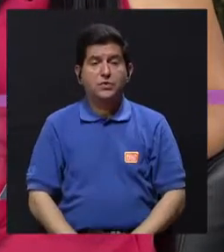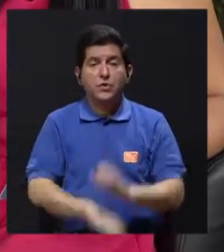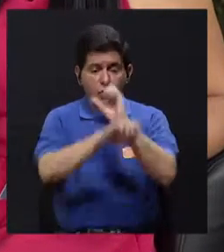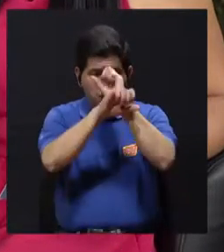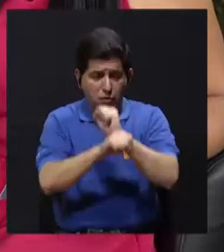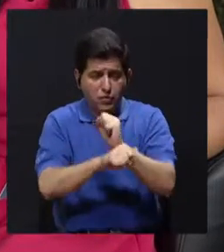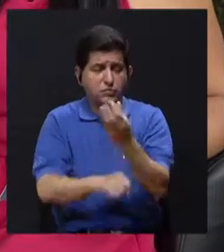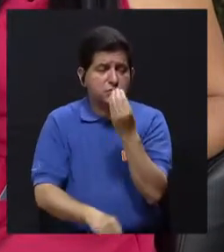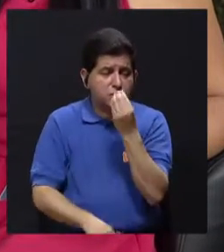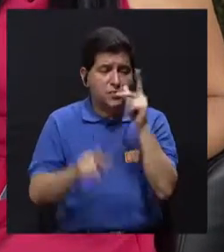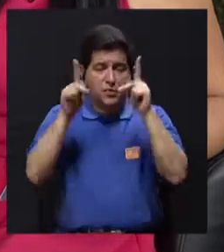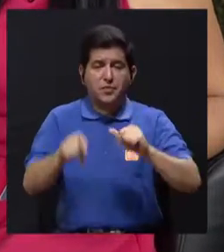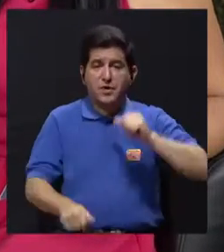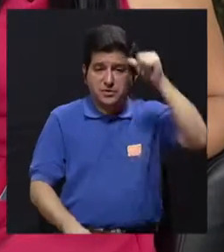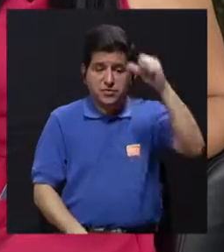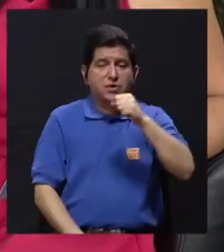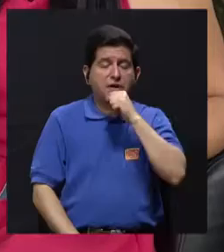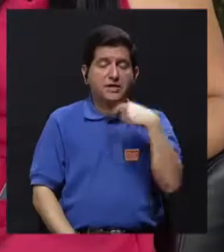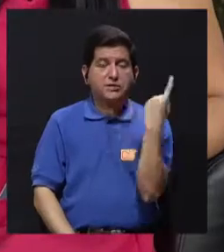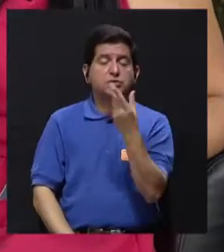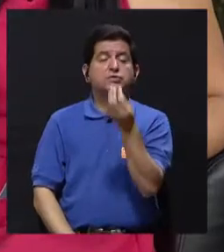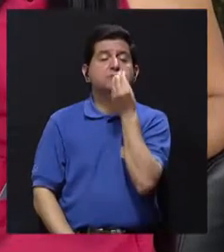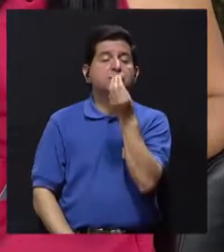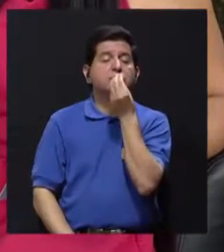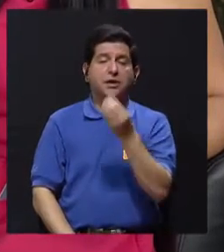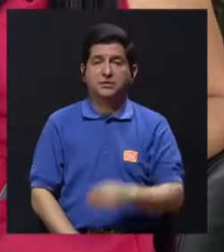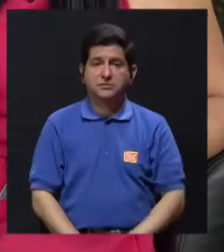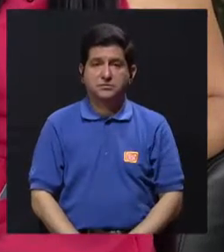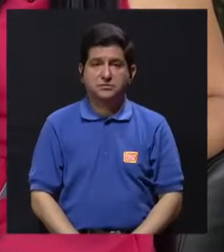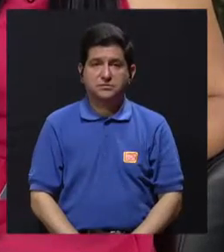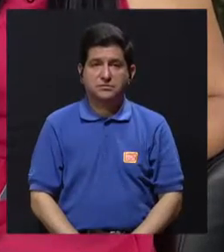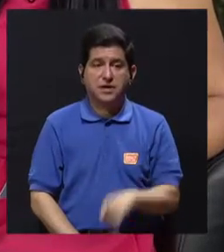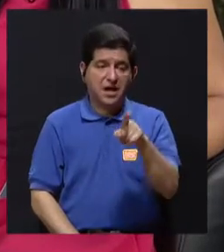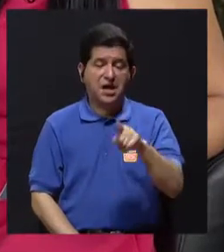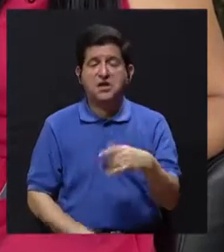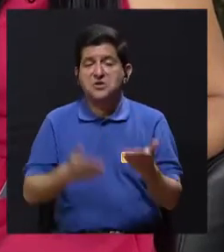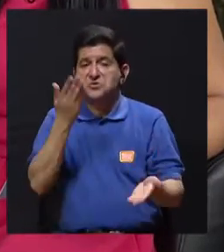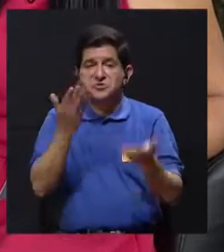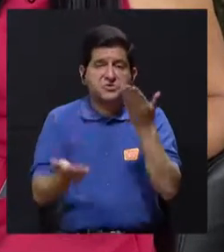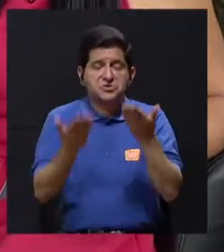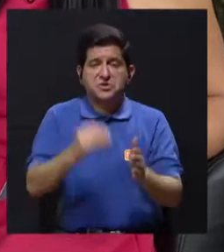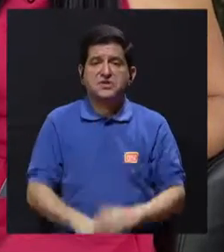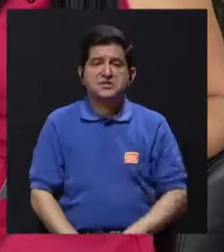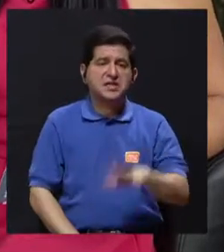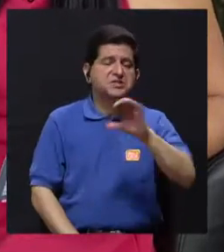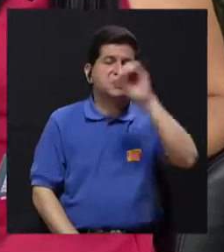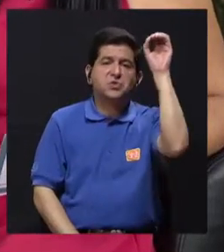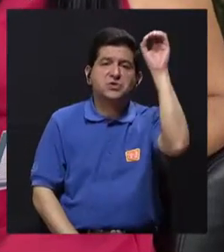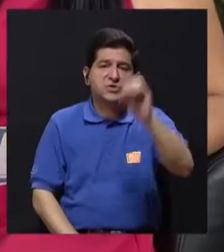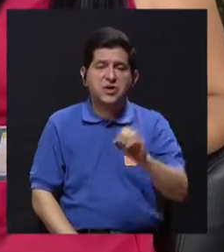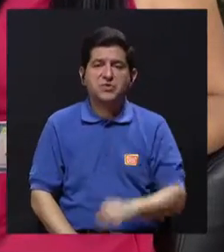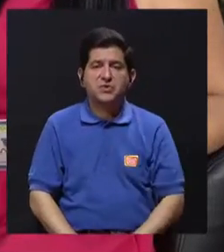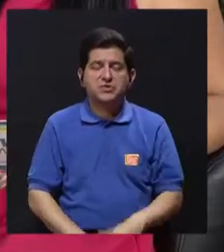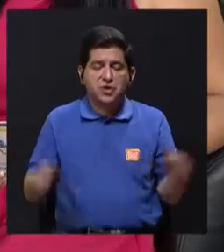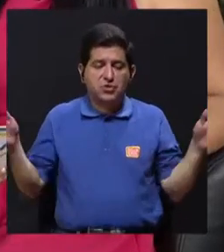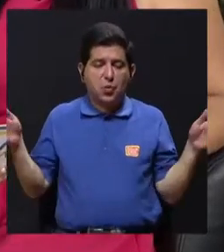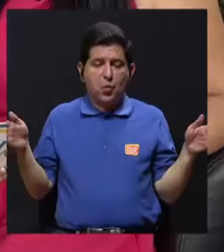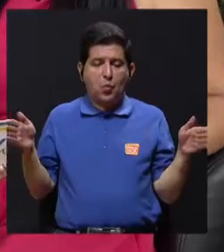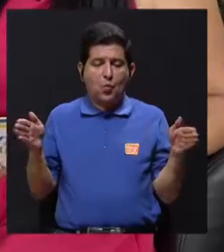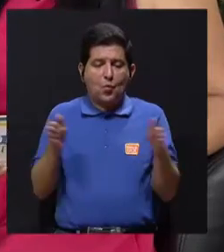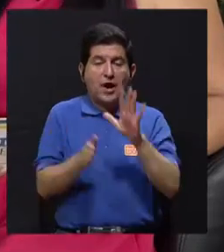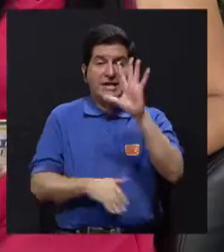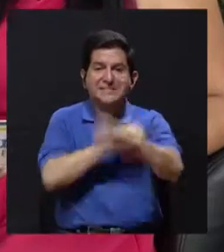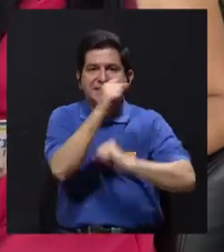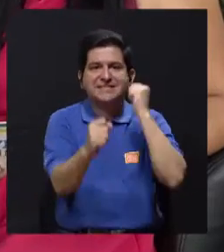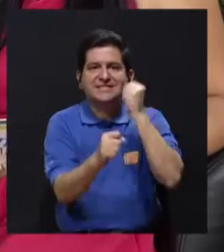el hábito alimenticio que las personas mayores que comen solas pierden un 50% de peso